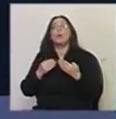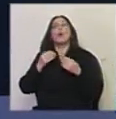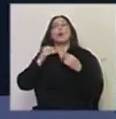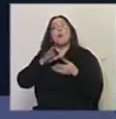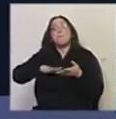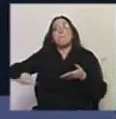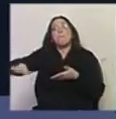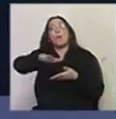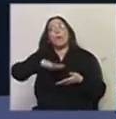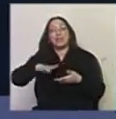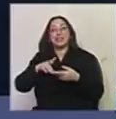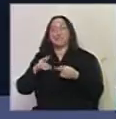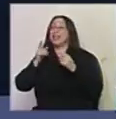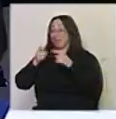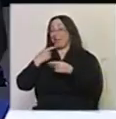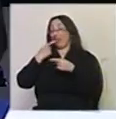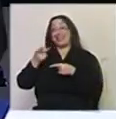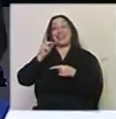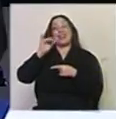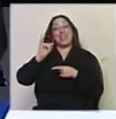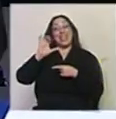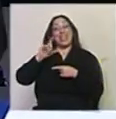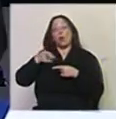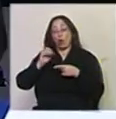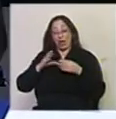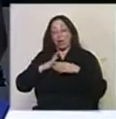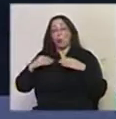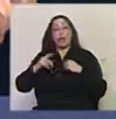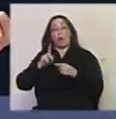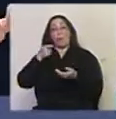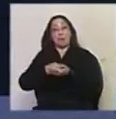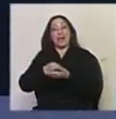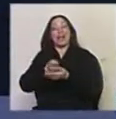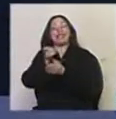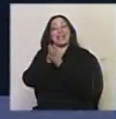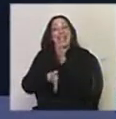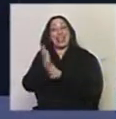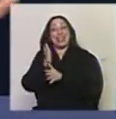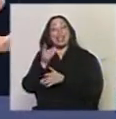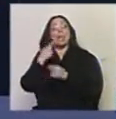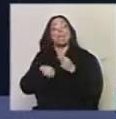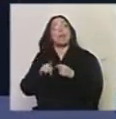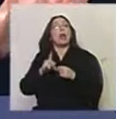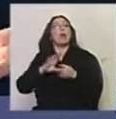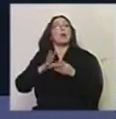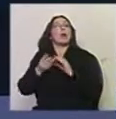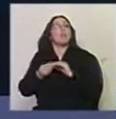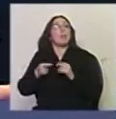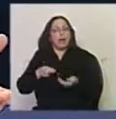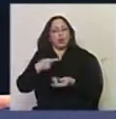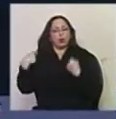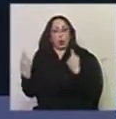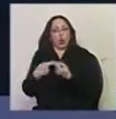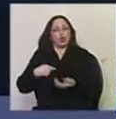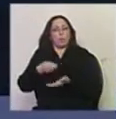población, y es también lo que decía Diego, porque en el caso de las escuelas no tienen que pagar, es totalmente gratuito, pero de alguna manera lo estamos pagando todos.